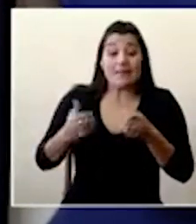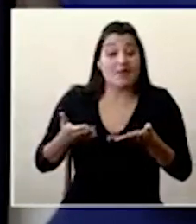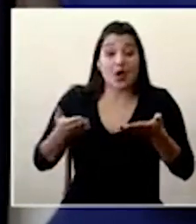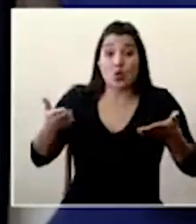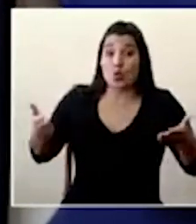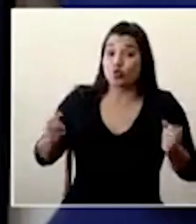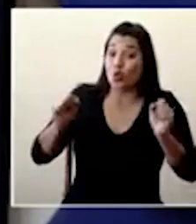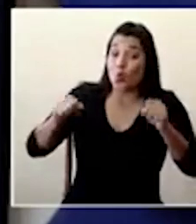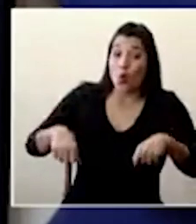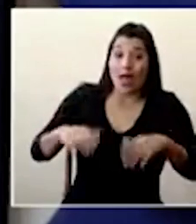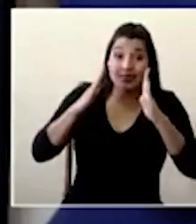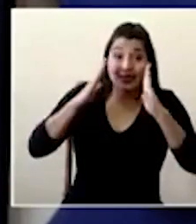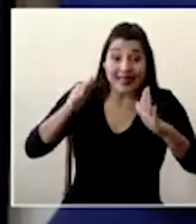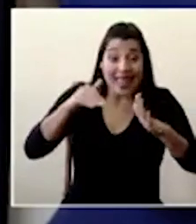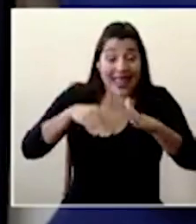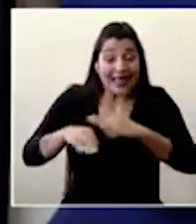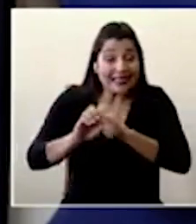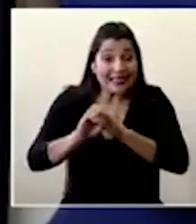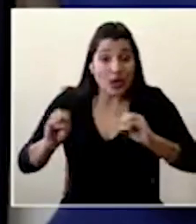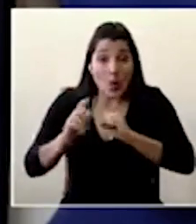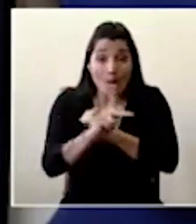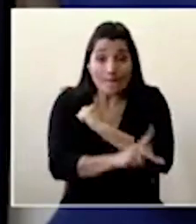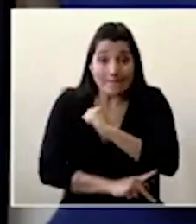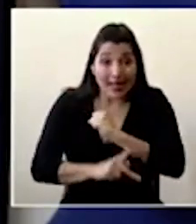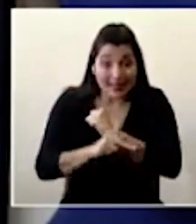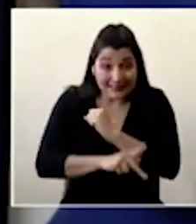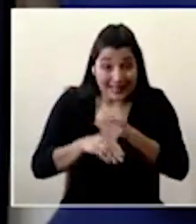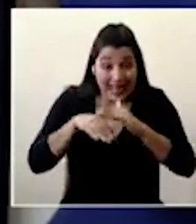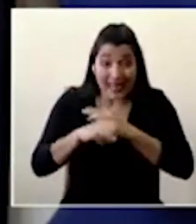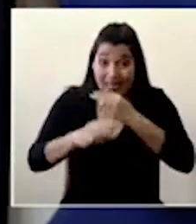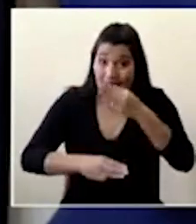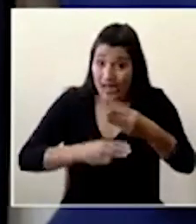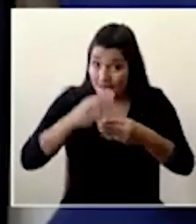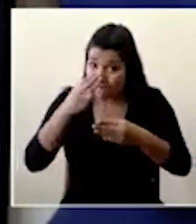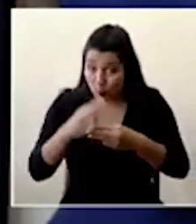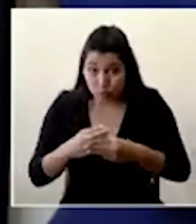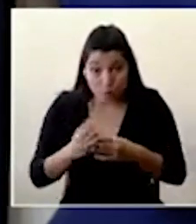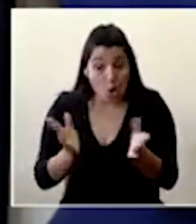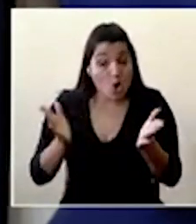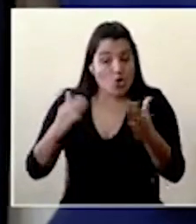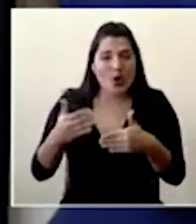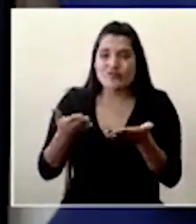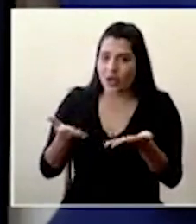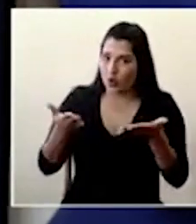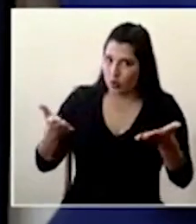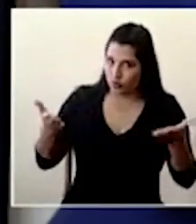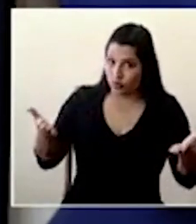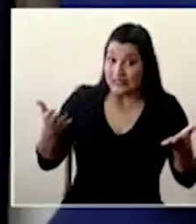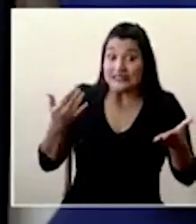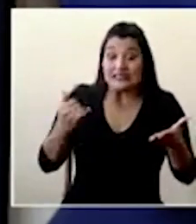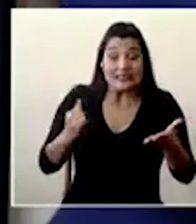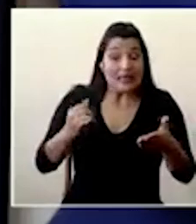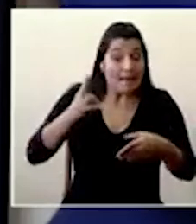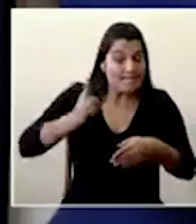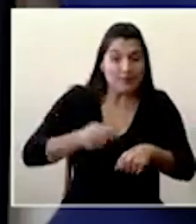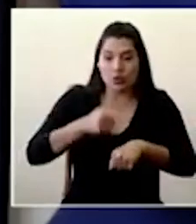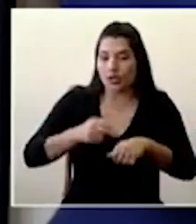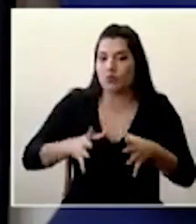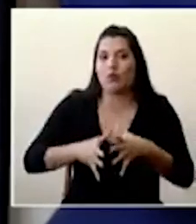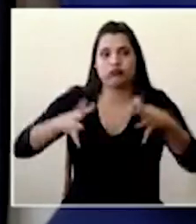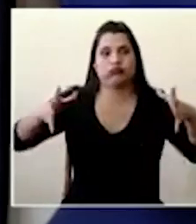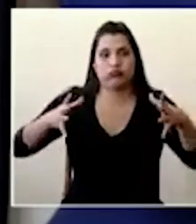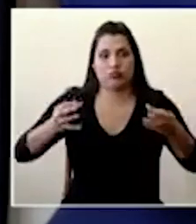en ningún sistema de salud del mundo no hay recursos suficientes inclusive entre